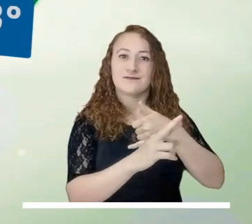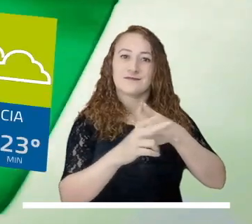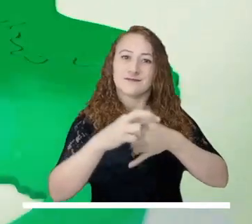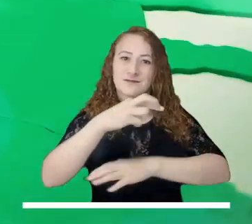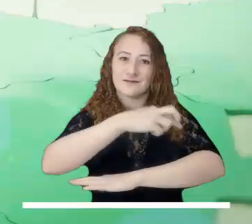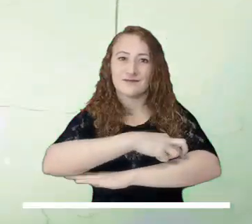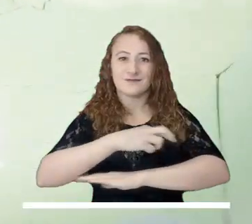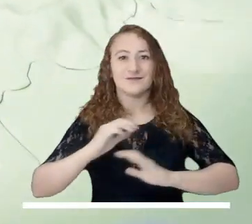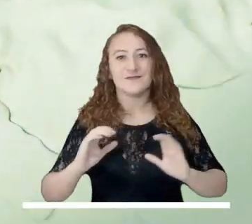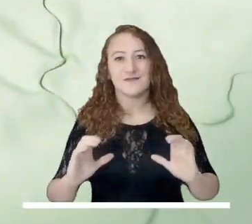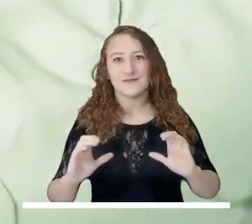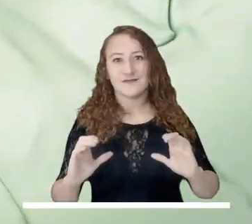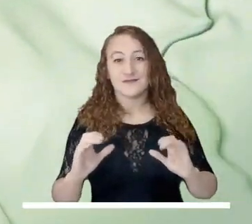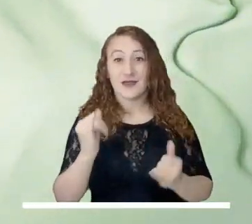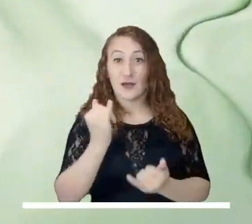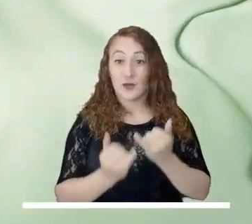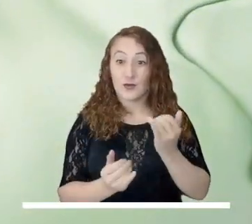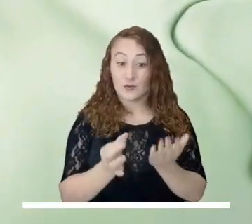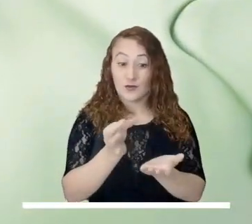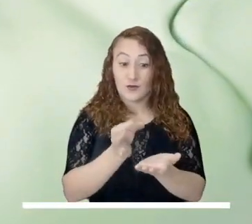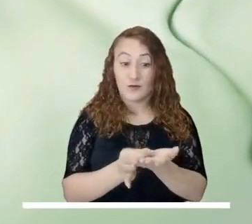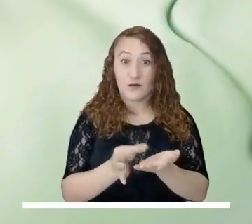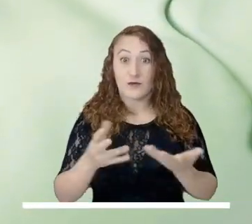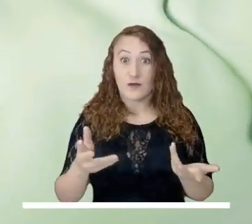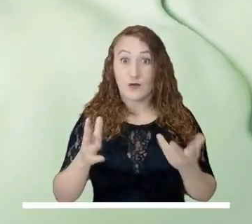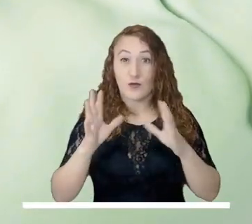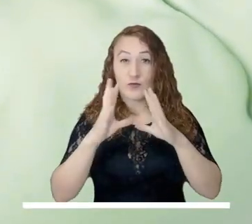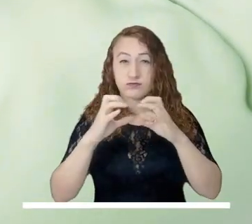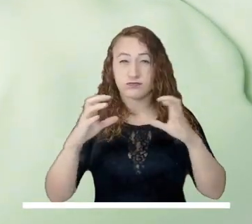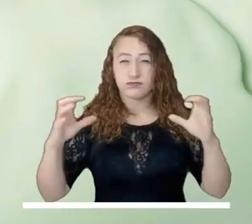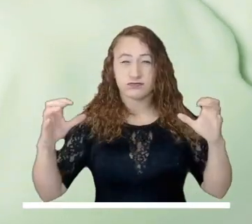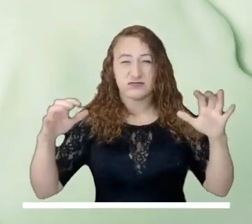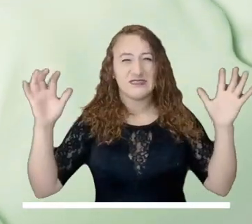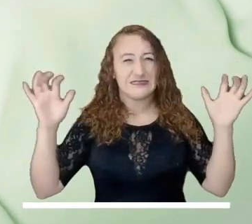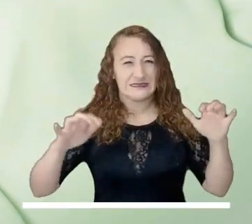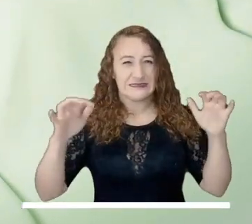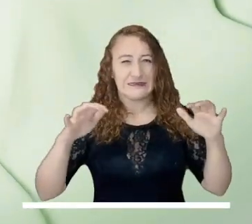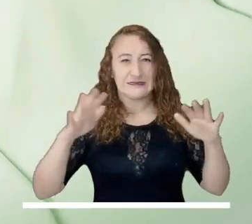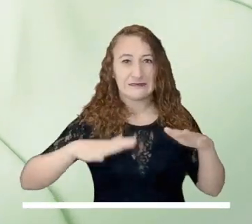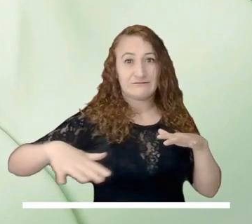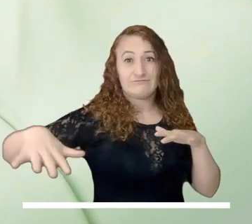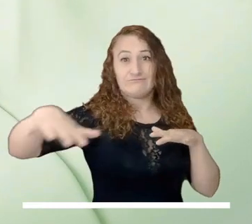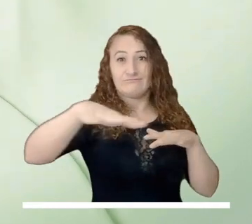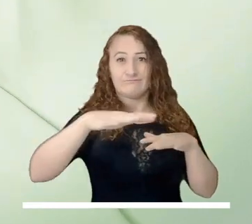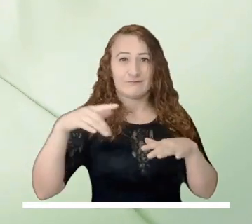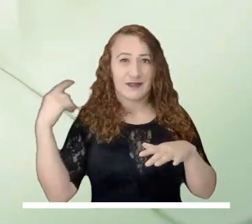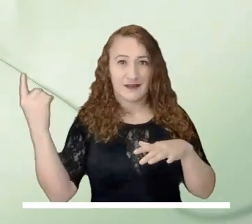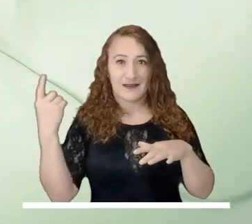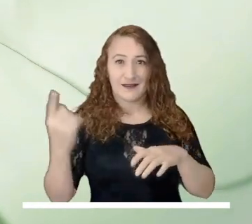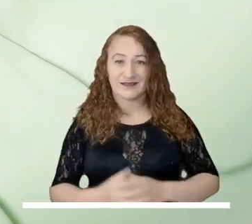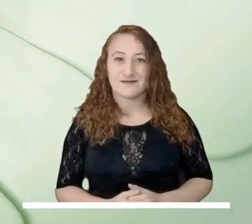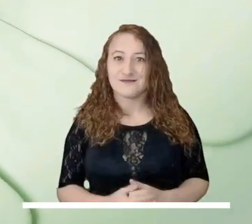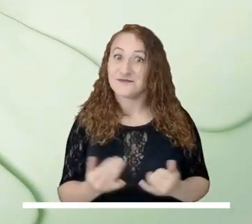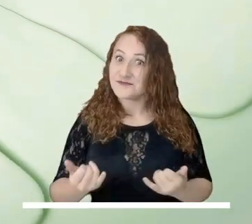Finalmente en la capital se esperan algunos sistemas de nubes en el cielo, lo que podría provocar lluvias en el oriente de la ciudad.